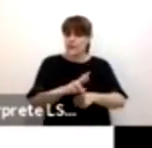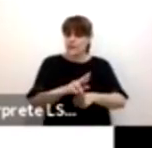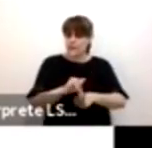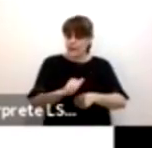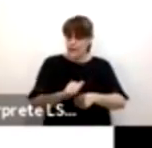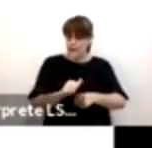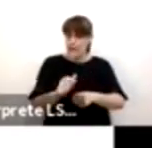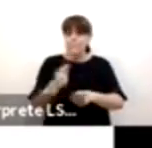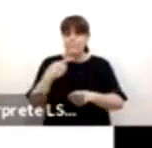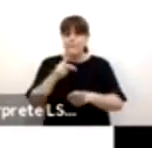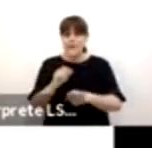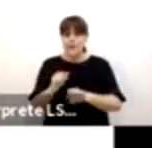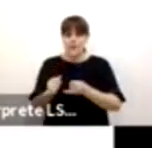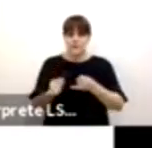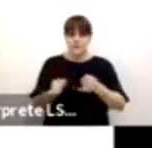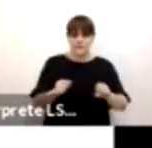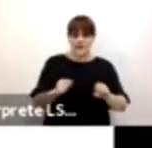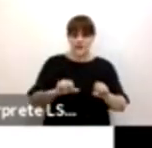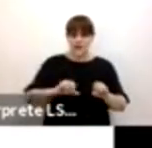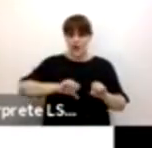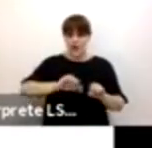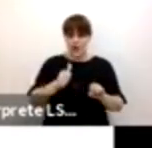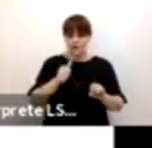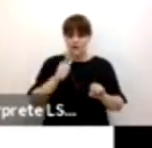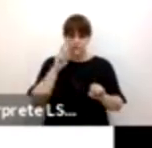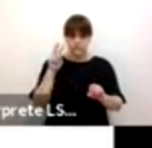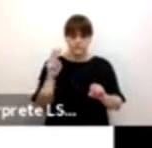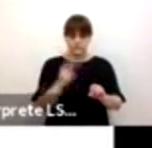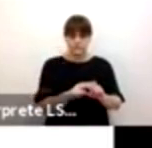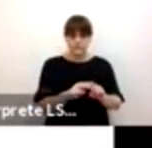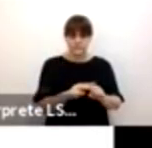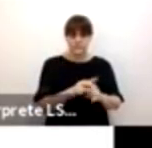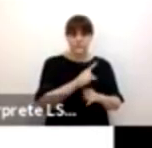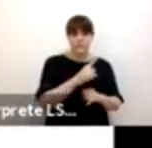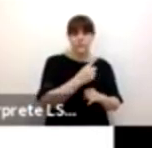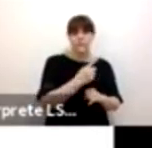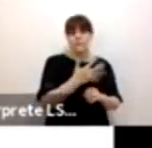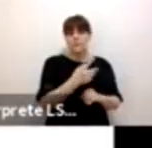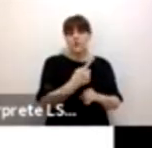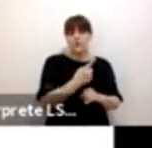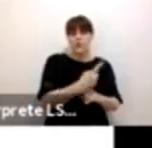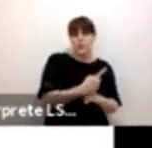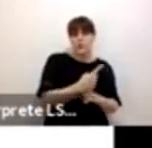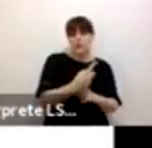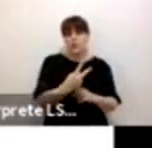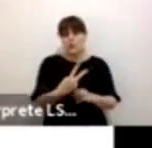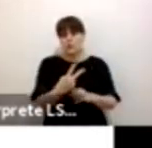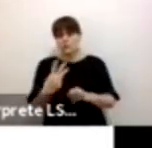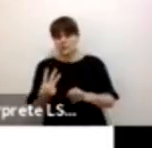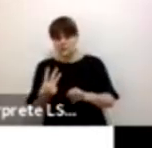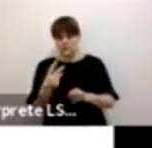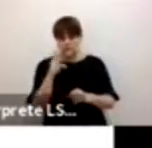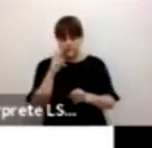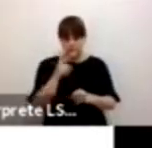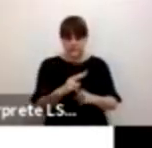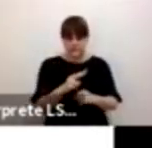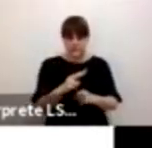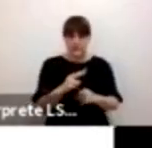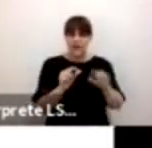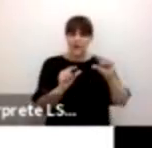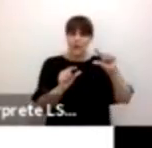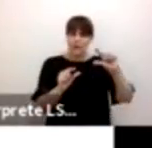de la gráfica que concentra los de SIL es 1, 2, 3, fíjense que el porcentaje es inferior